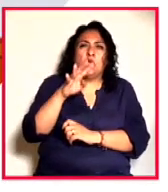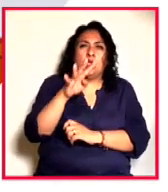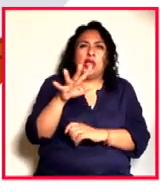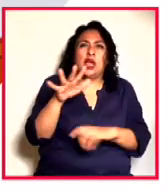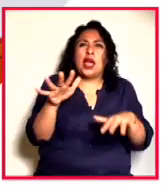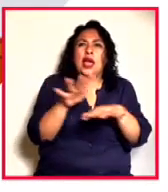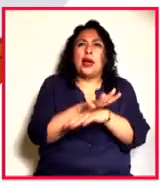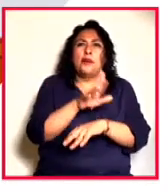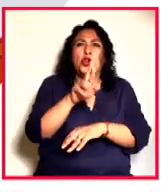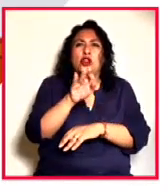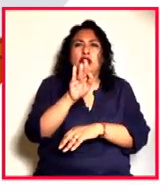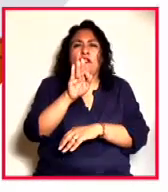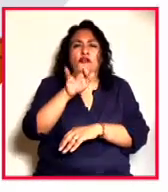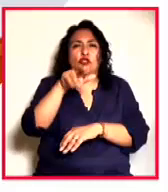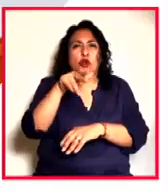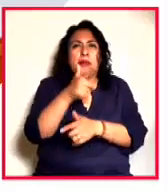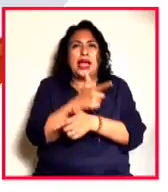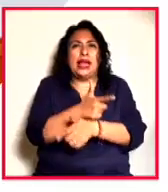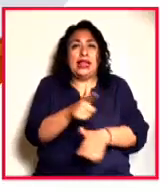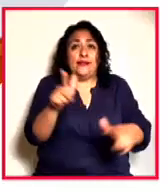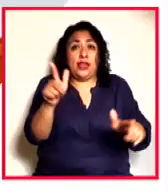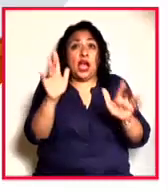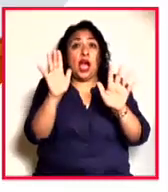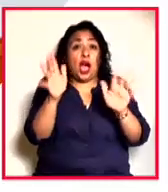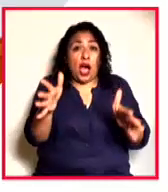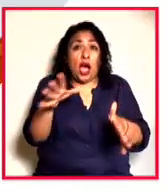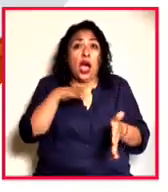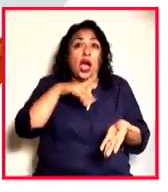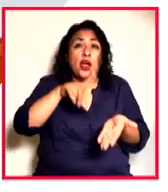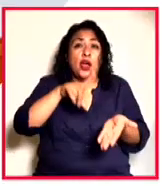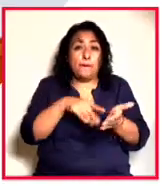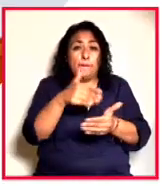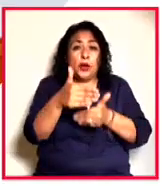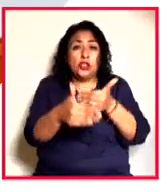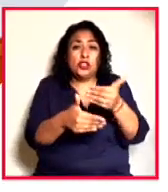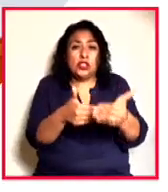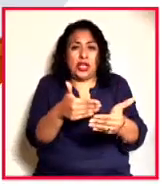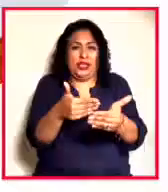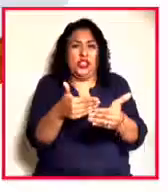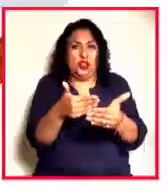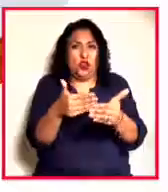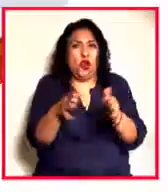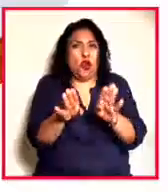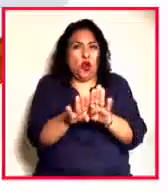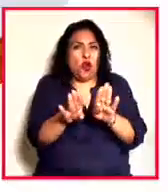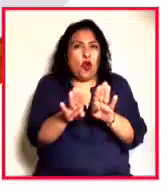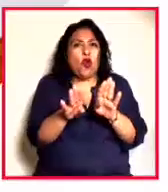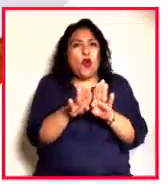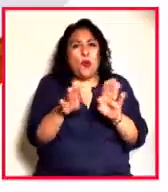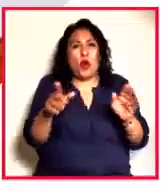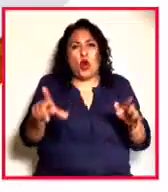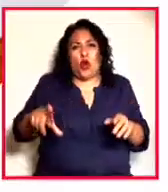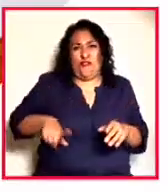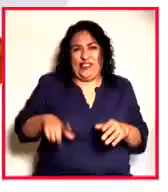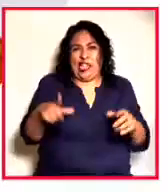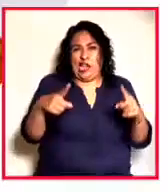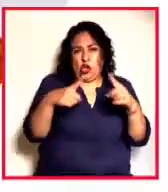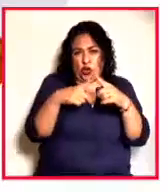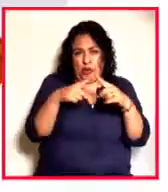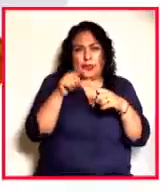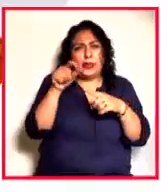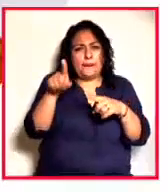liberal es cuando ya hay este proceso de desamortización de los bienes eclesiásticos, pero también del bien civil.